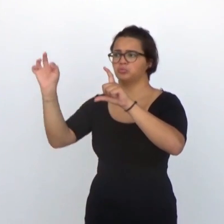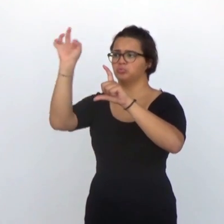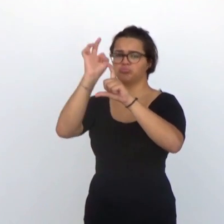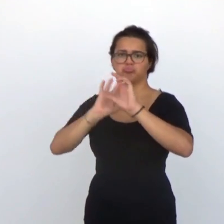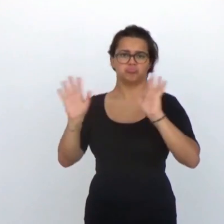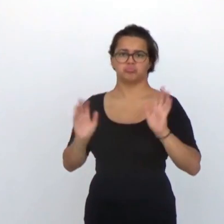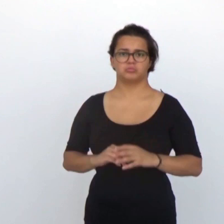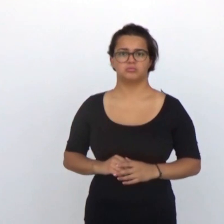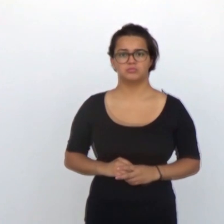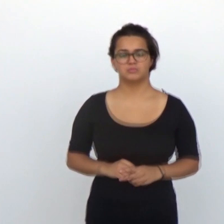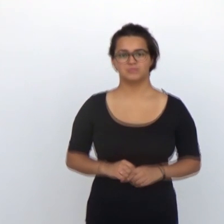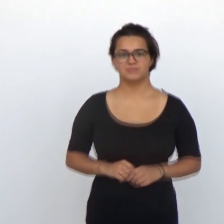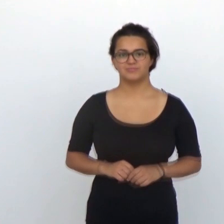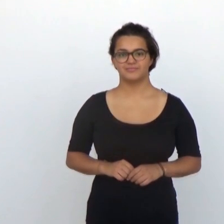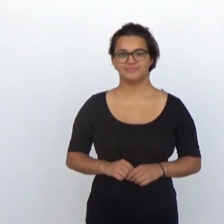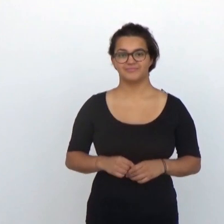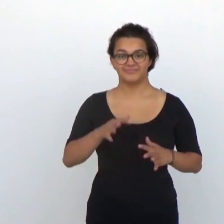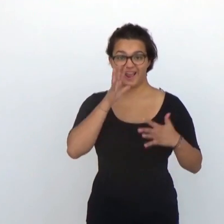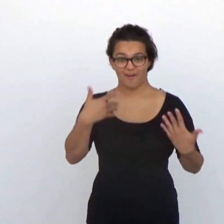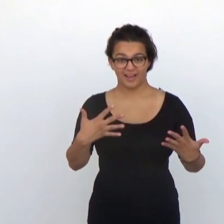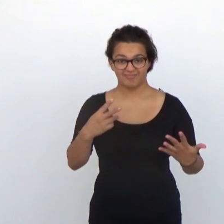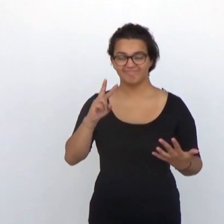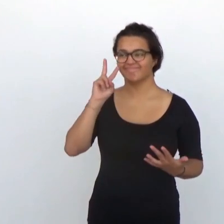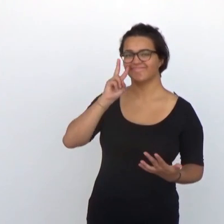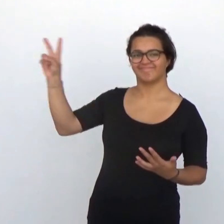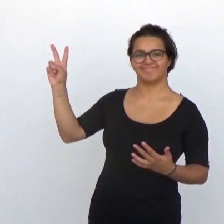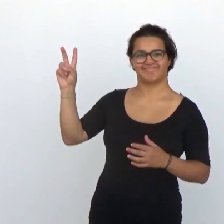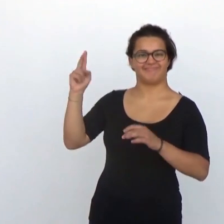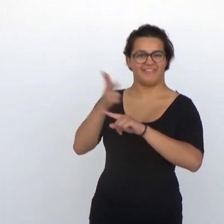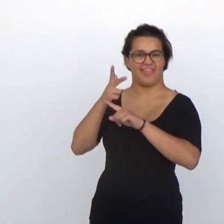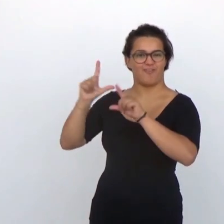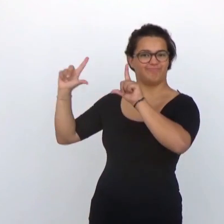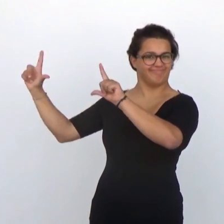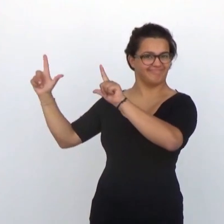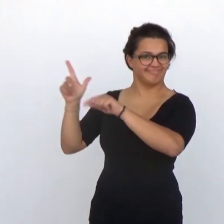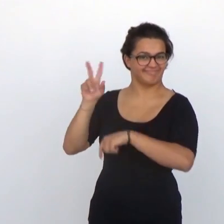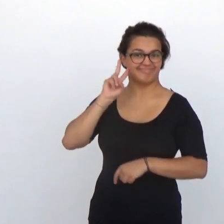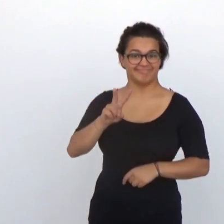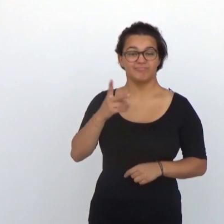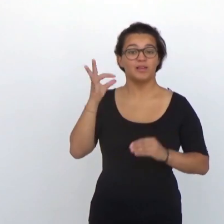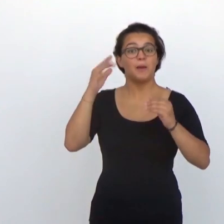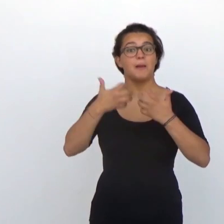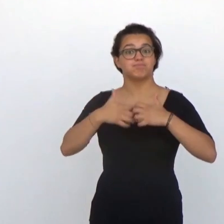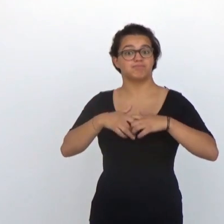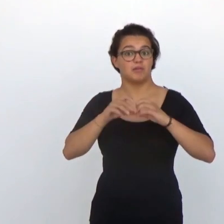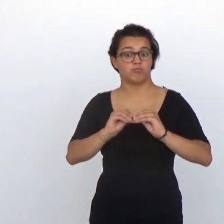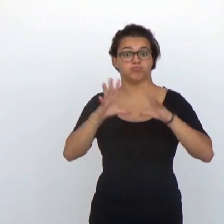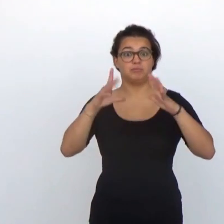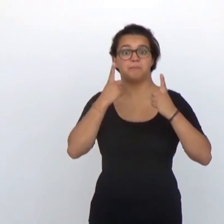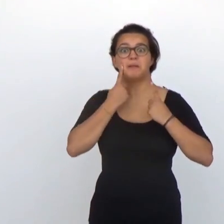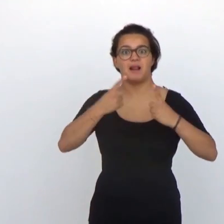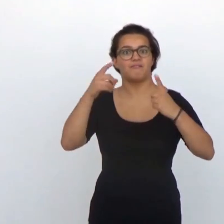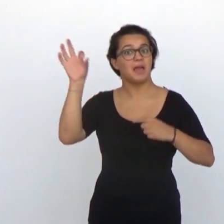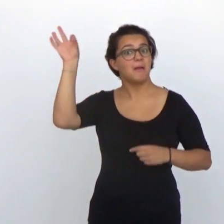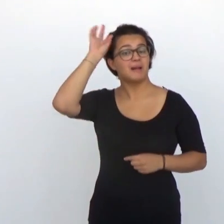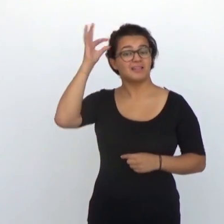electrodos. A continuación vamos a ver el momento en el que se activa por primera vez el implante coclear de